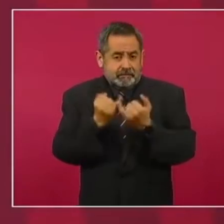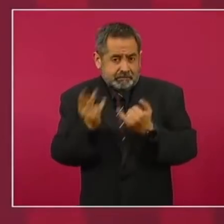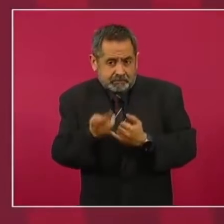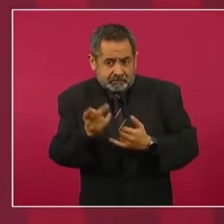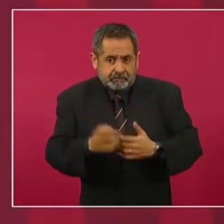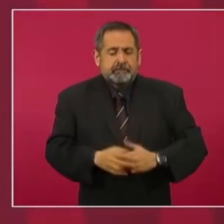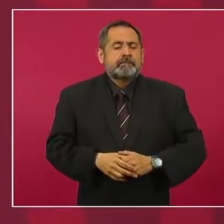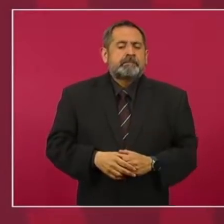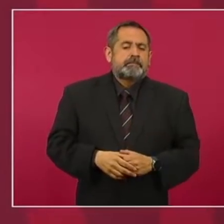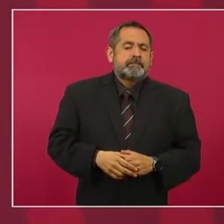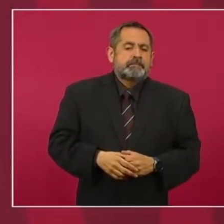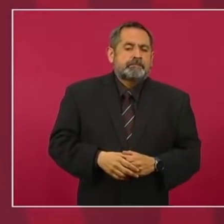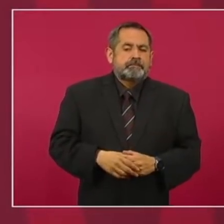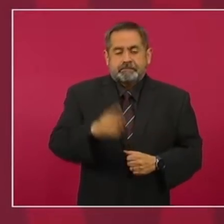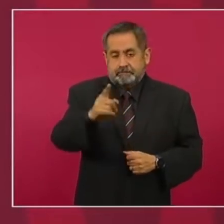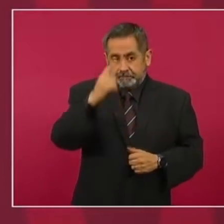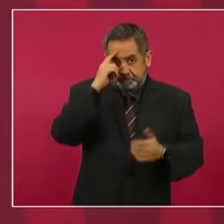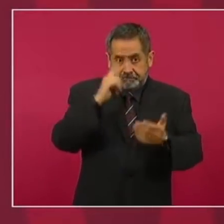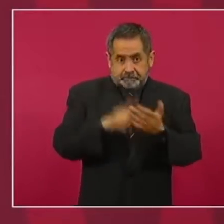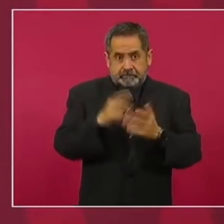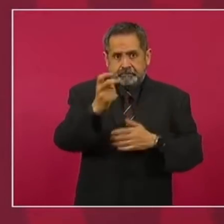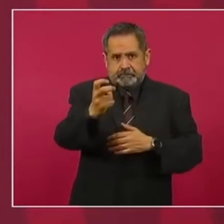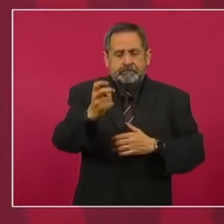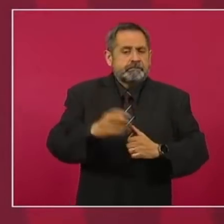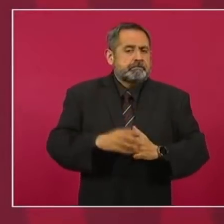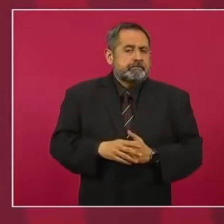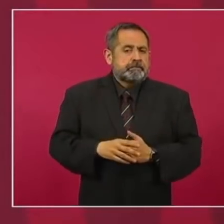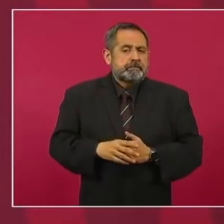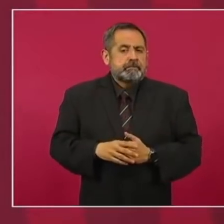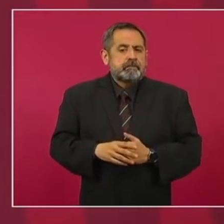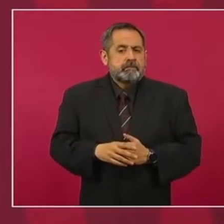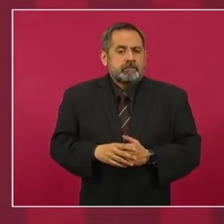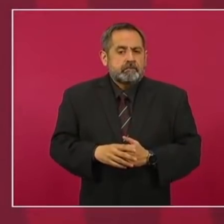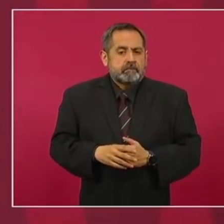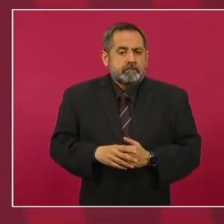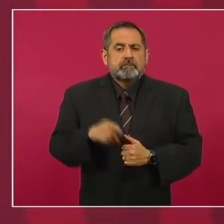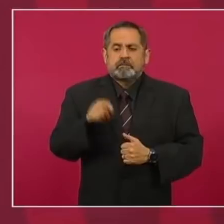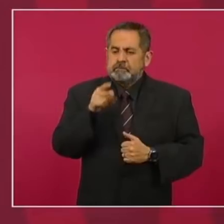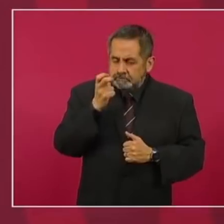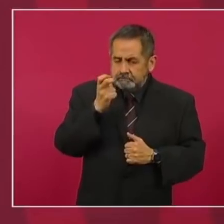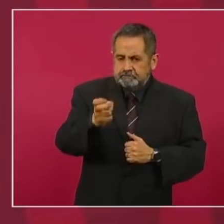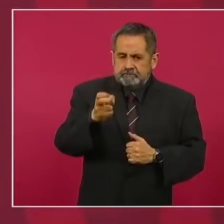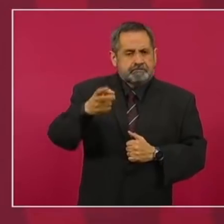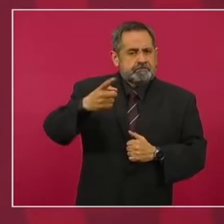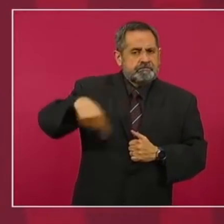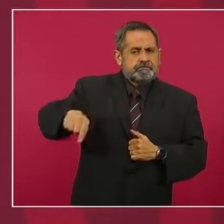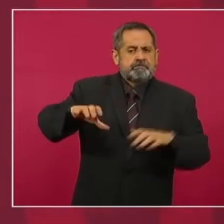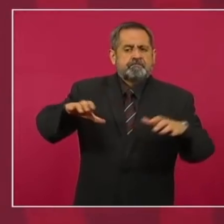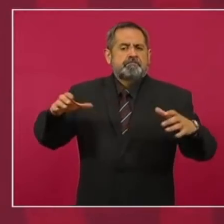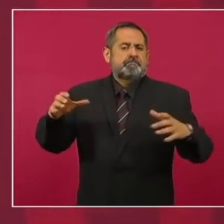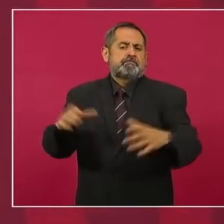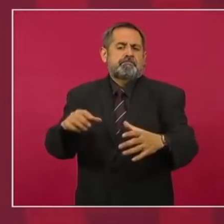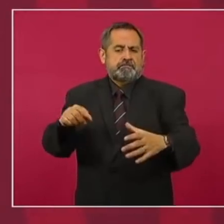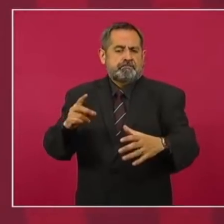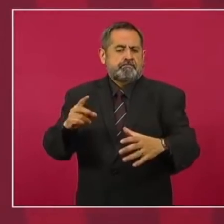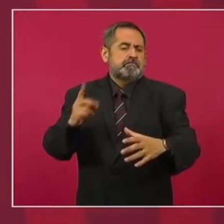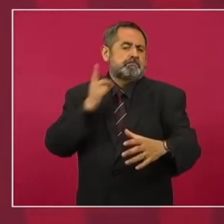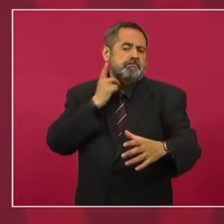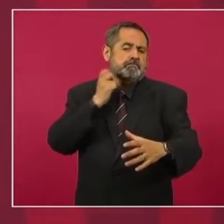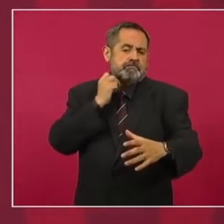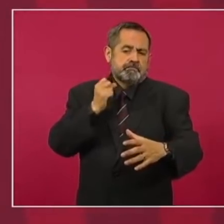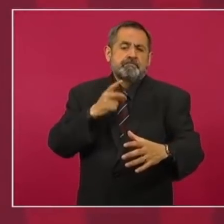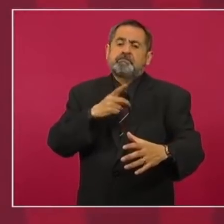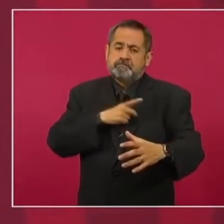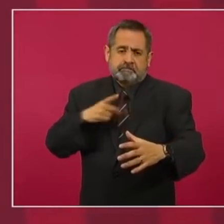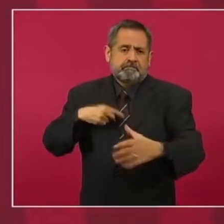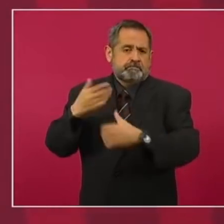un tema que, pues en algún momento tendrán que debatir los legisladores, o tendrán